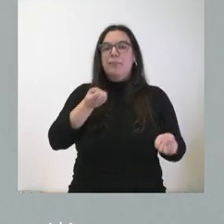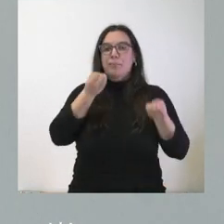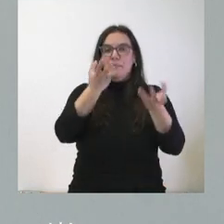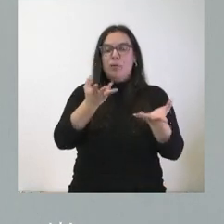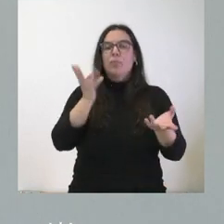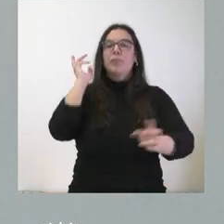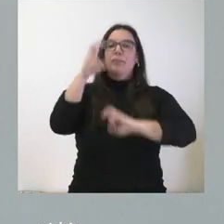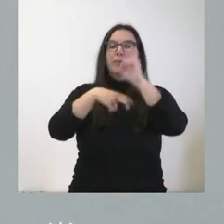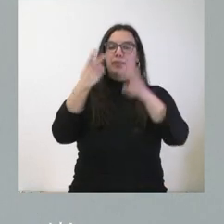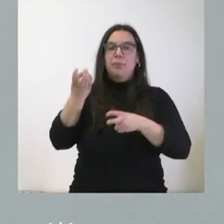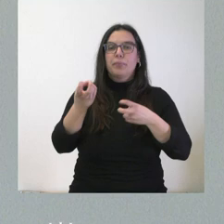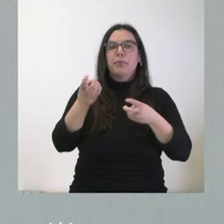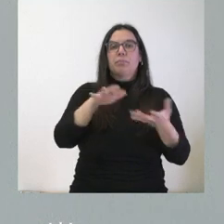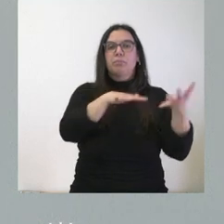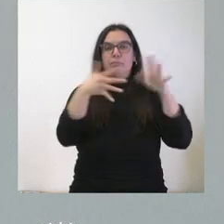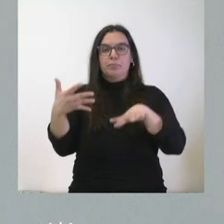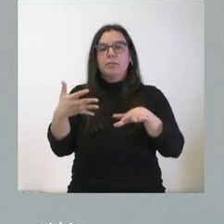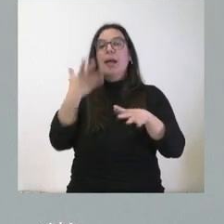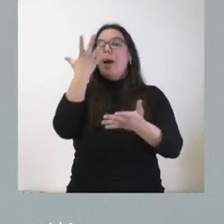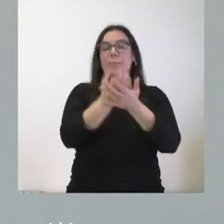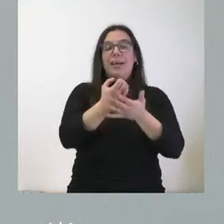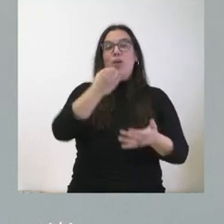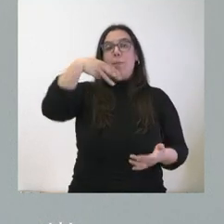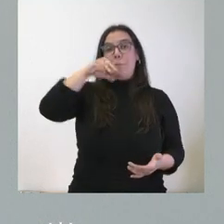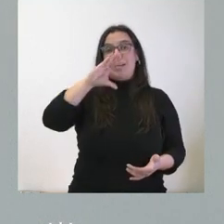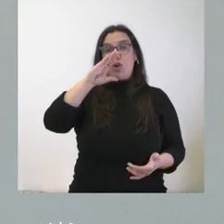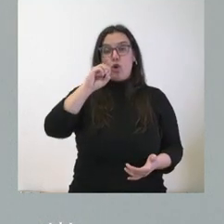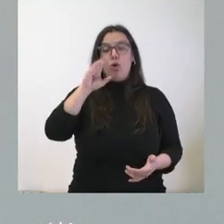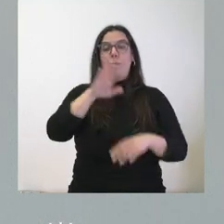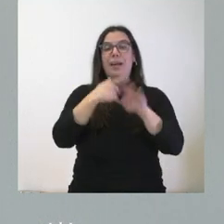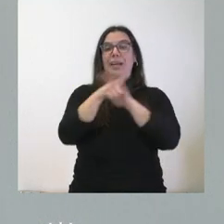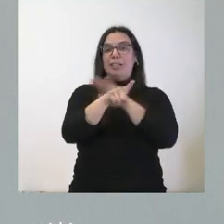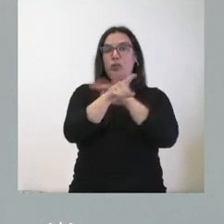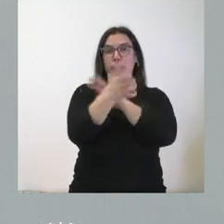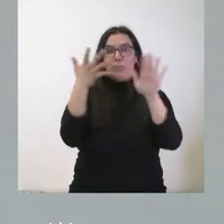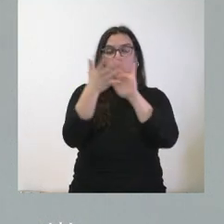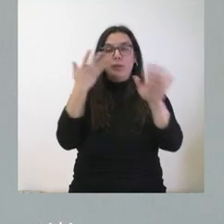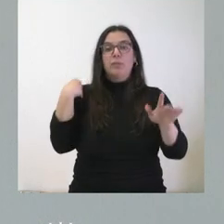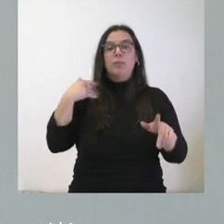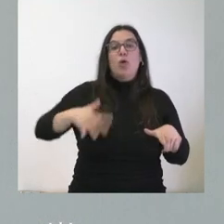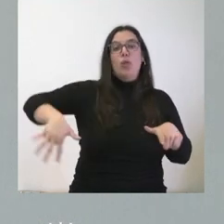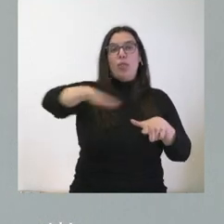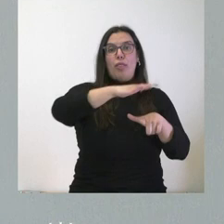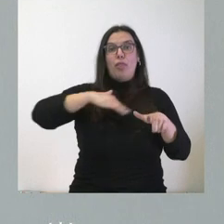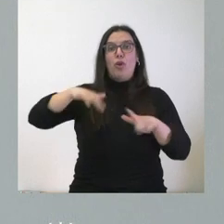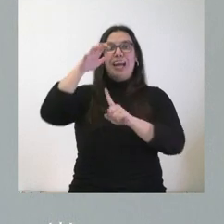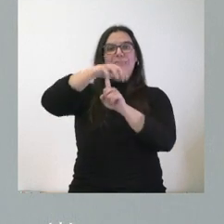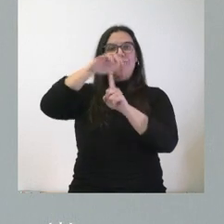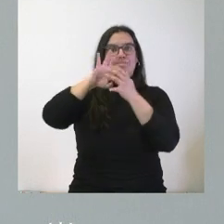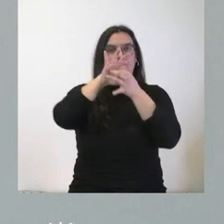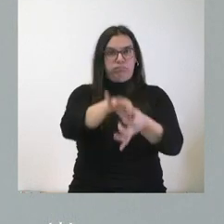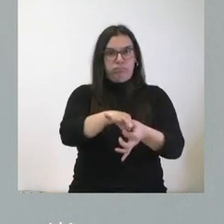actualiza la aplicación Mico para una gestión más ágil y eficiente de los parques acotados de carácter micológico.